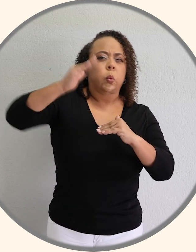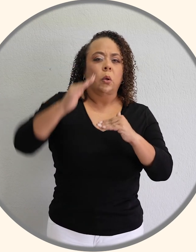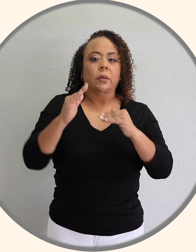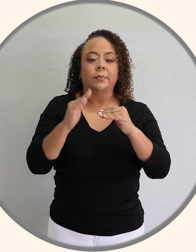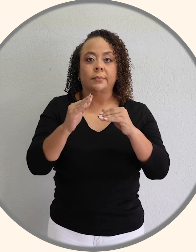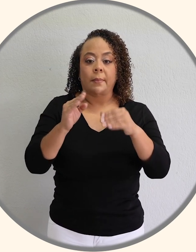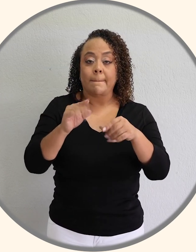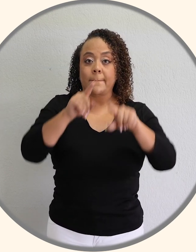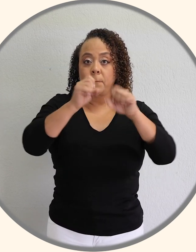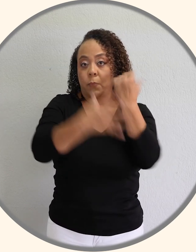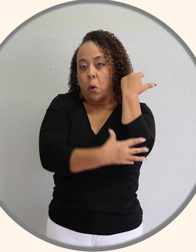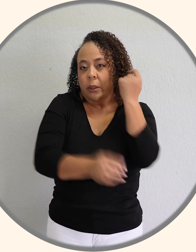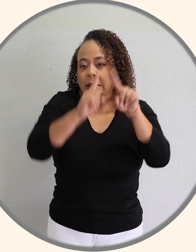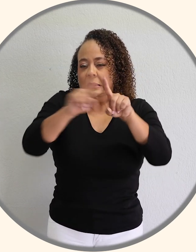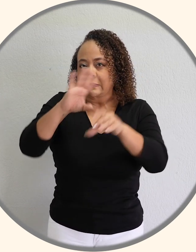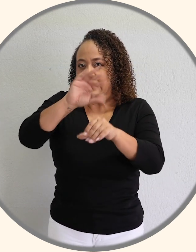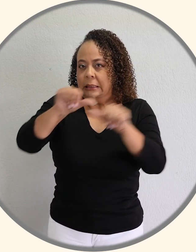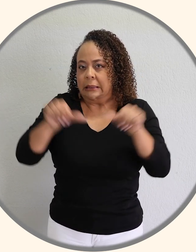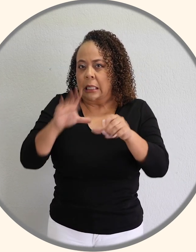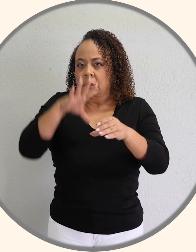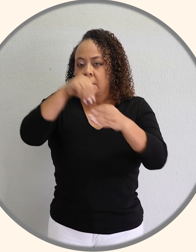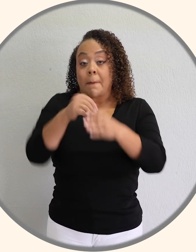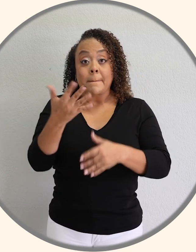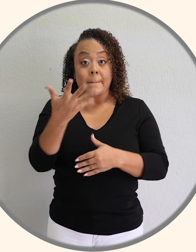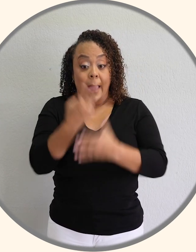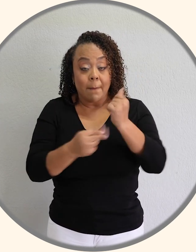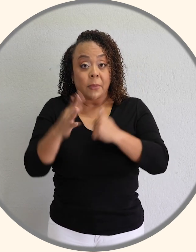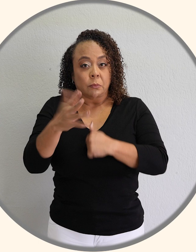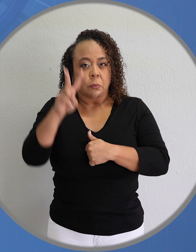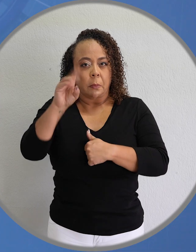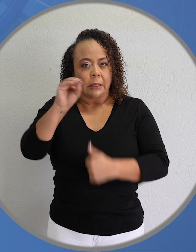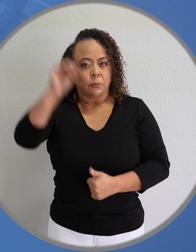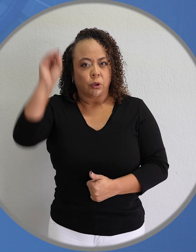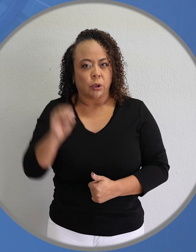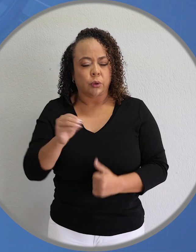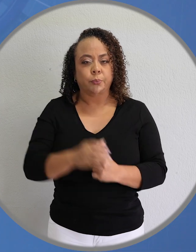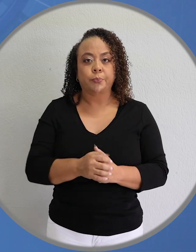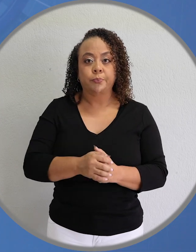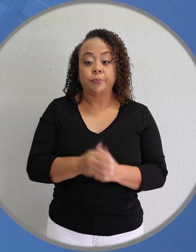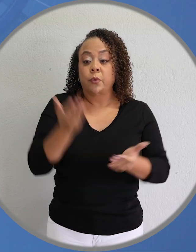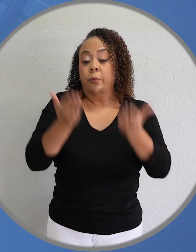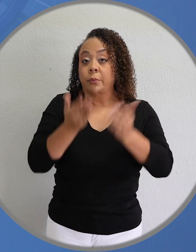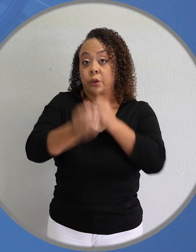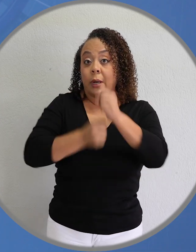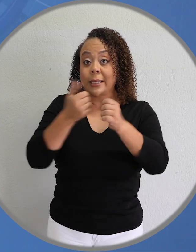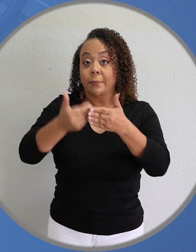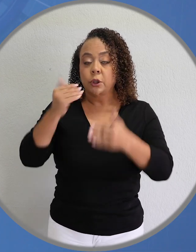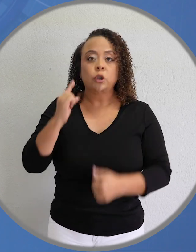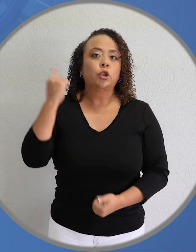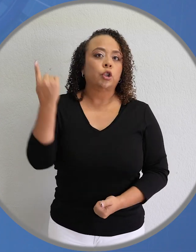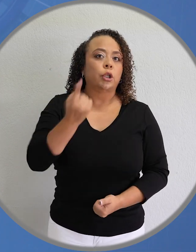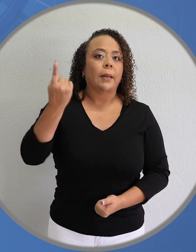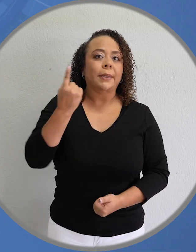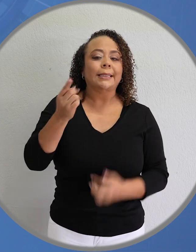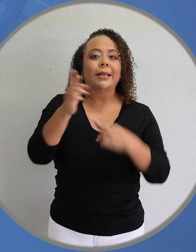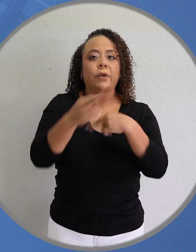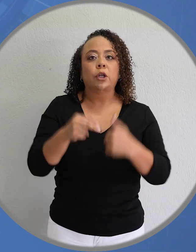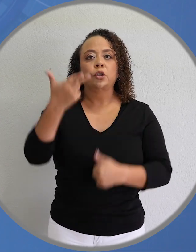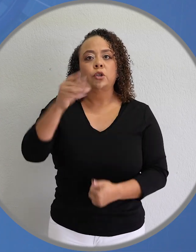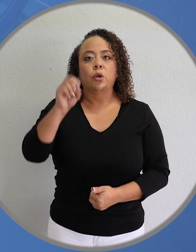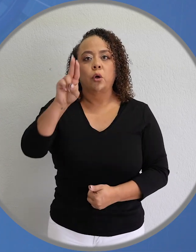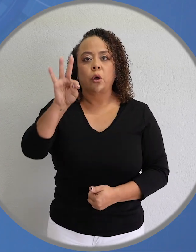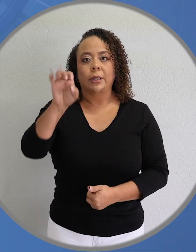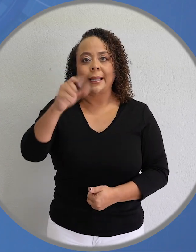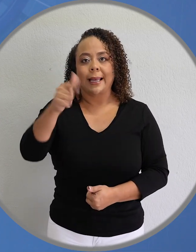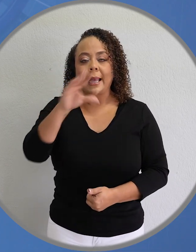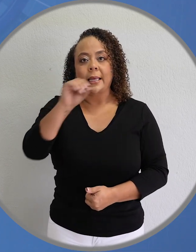incidencia de pobreza multidimensional, ambas cercanas al 20%. Con respecto al año anterior, únicamente las regiones